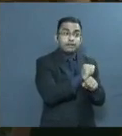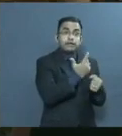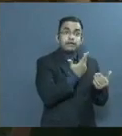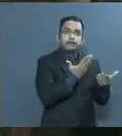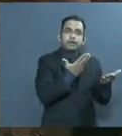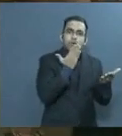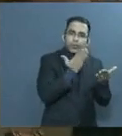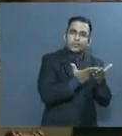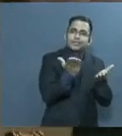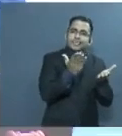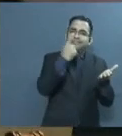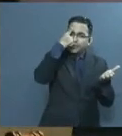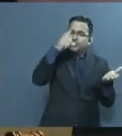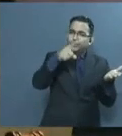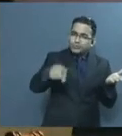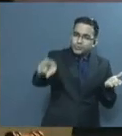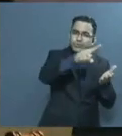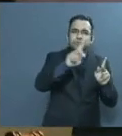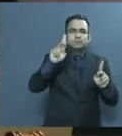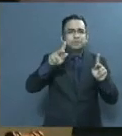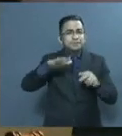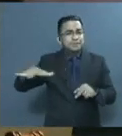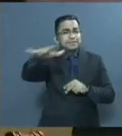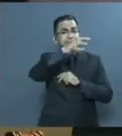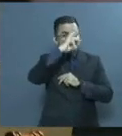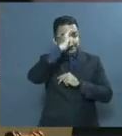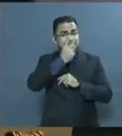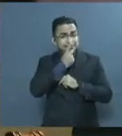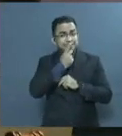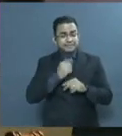entrega de altísimo valor institucional.